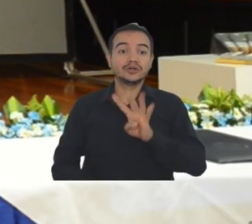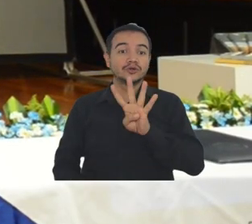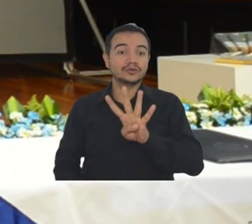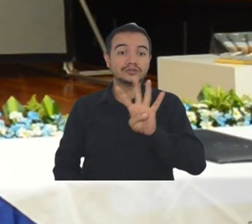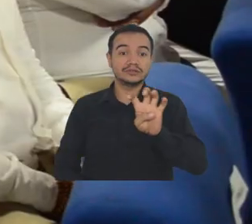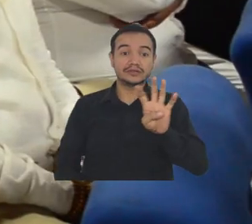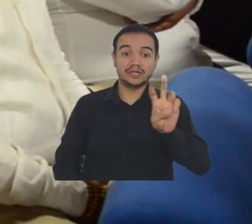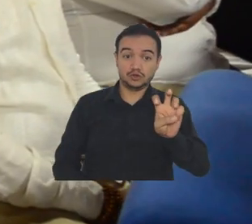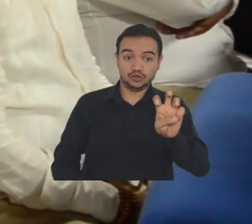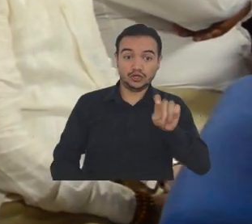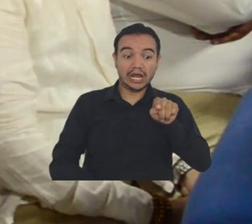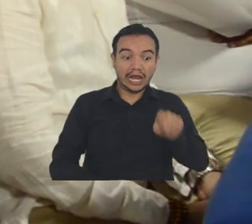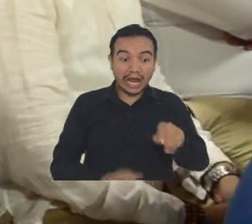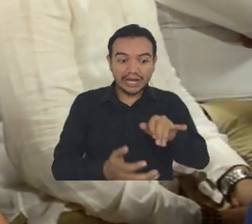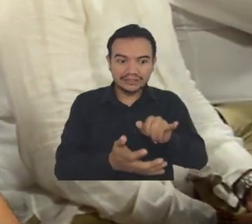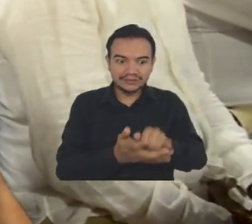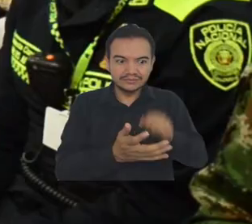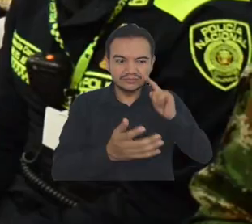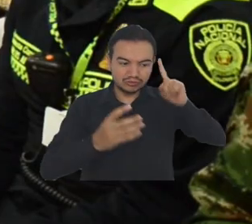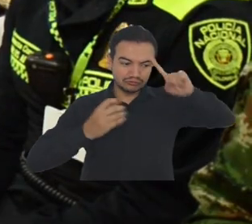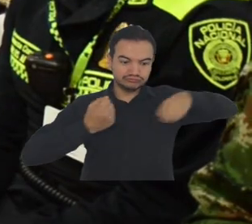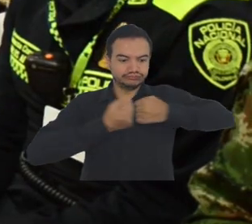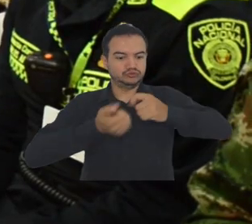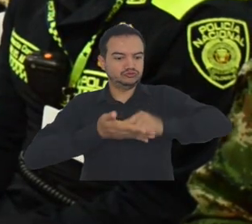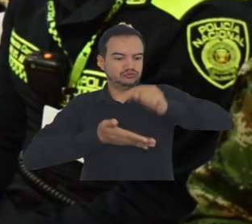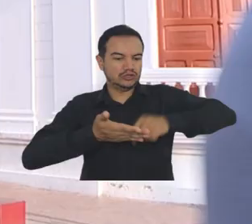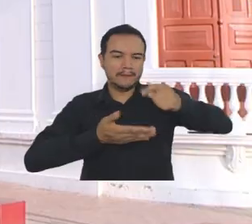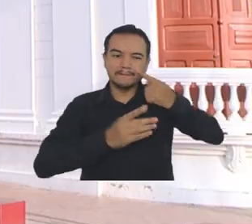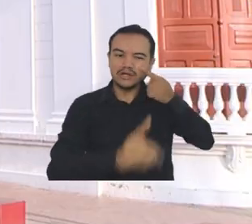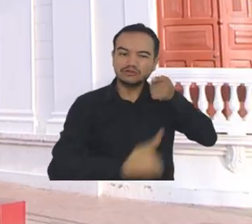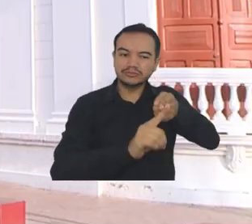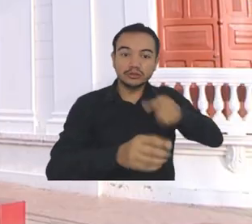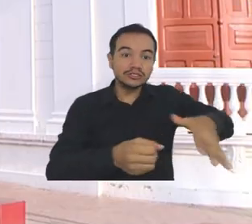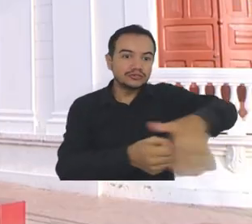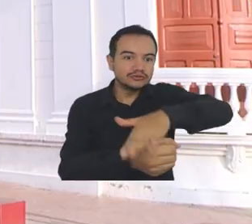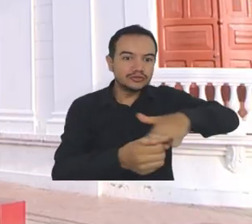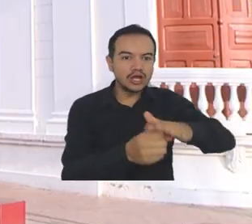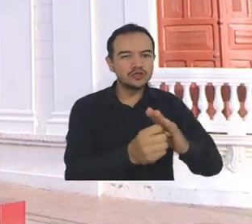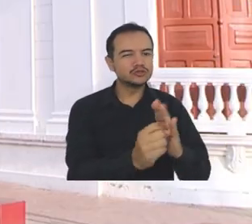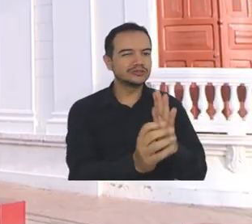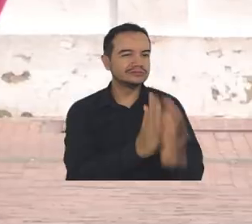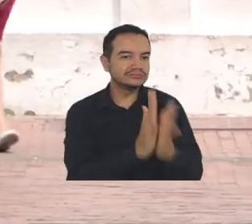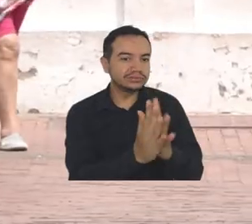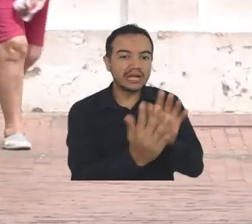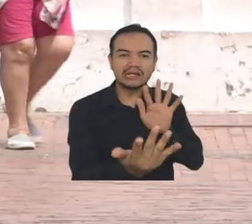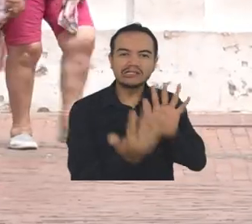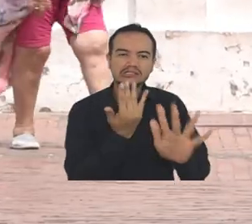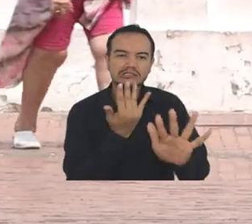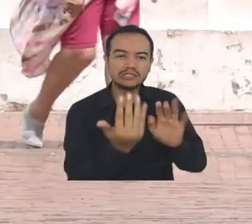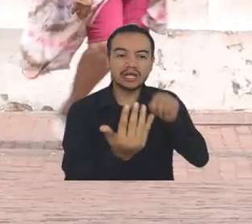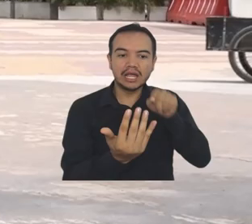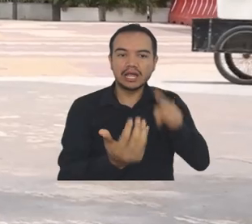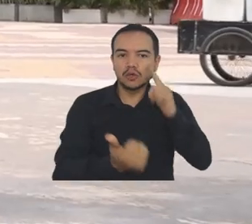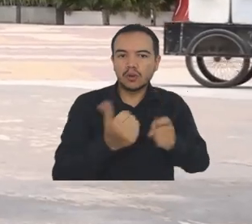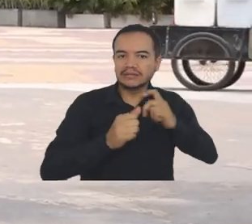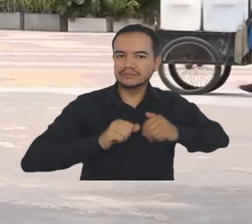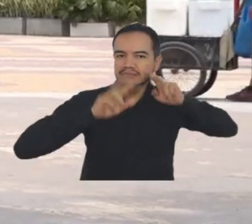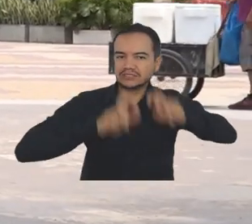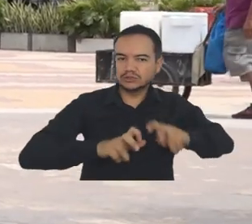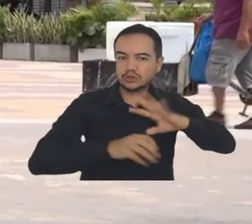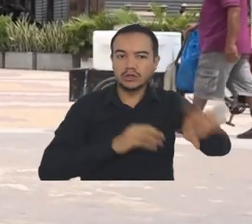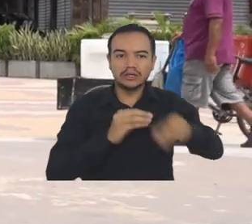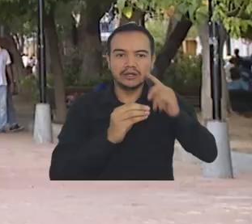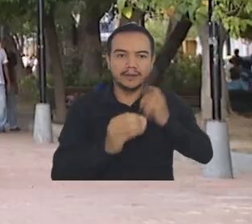Fundación de la Ciudad, busca resignificar la zona donde se mueve la vida samaria, a través de actividades académicas, de investigación,